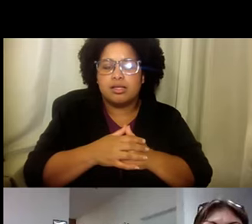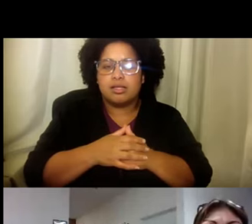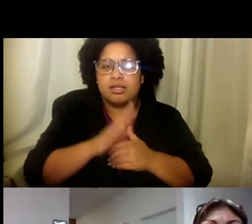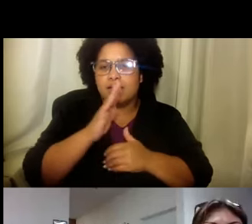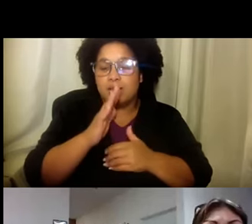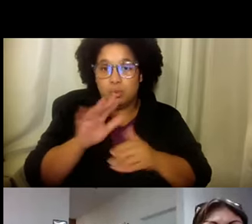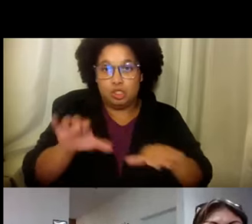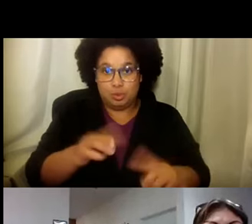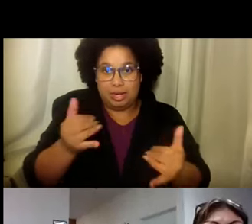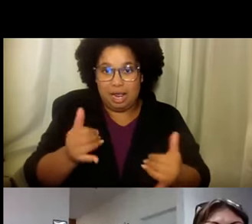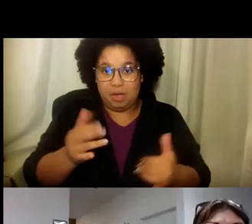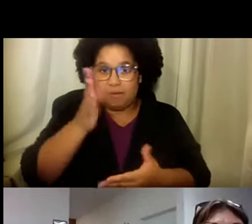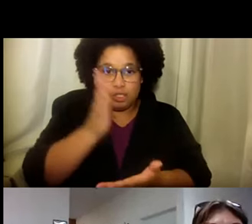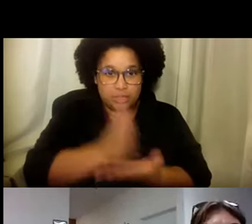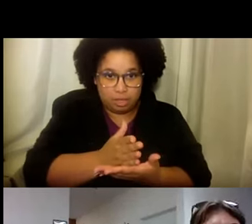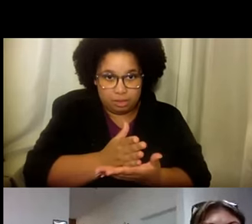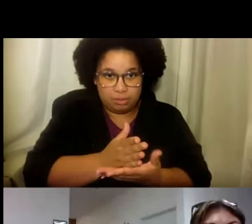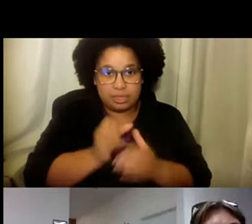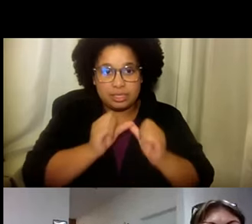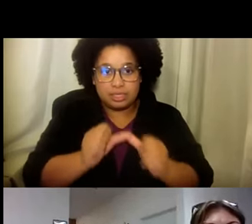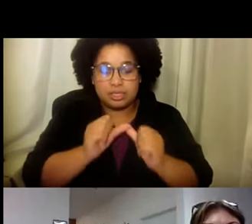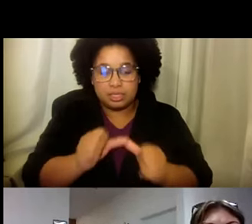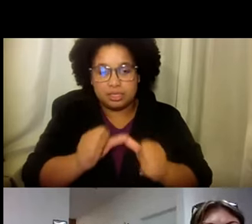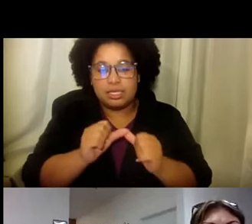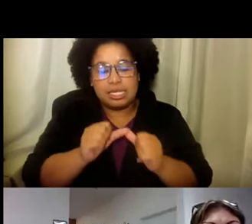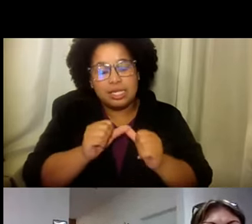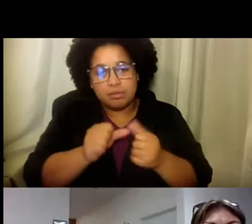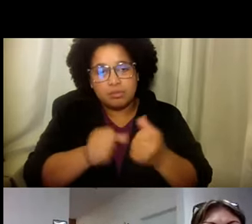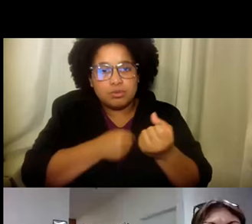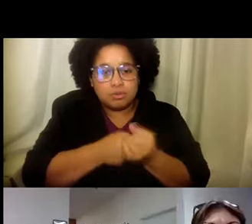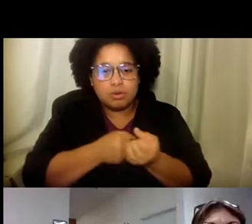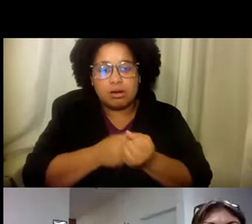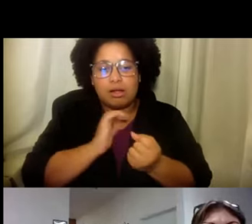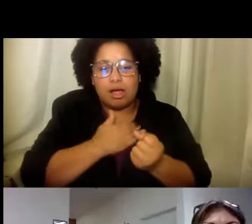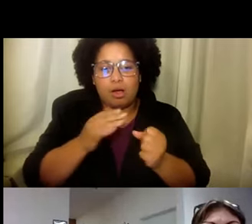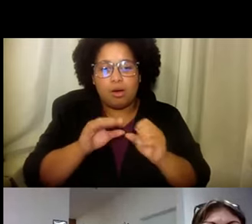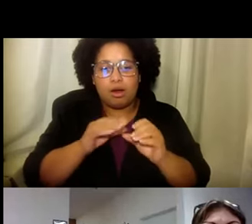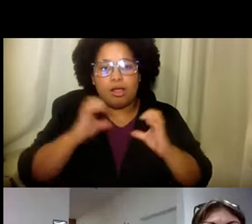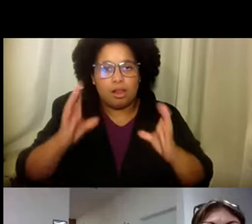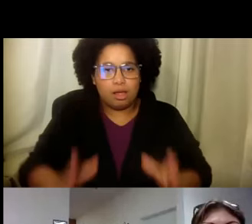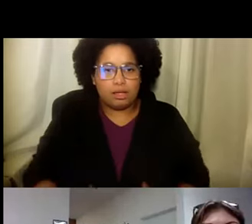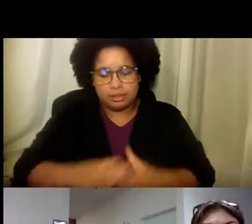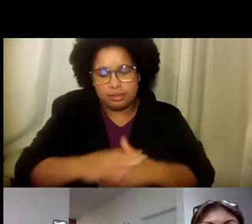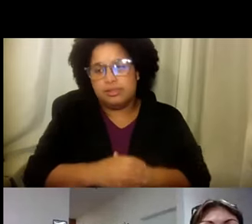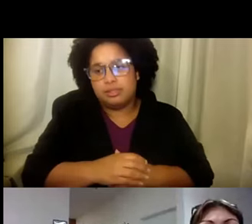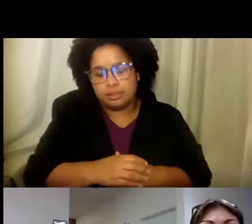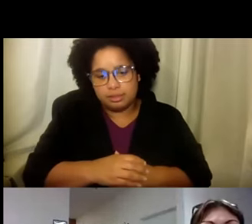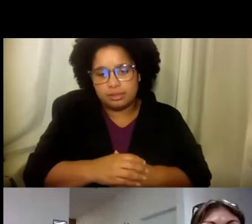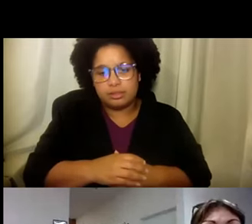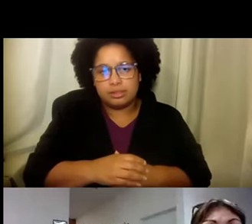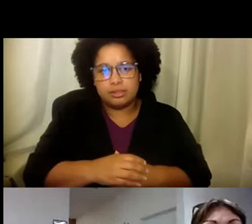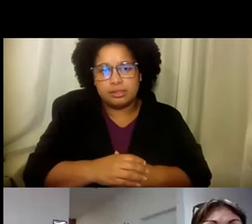visión. Es nunca parar. De hacer. Lo que estamos haciendo. Continuar a progresar. Seguir abogando. Por nuestros clientes.